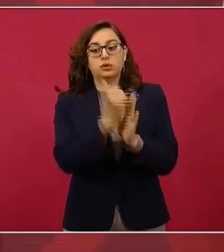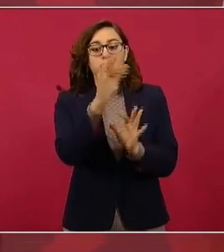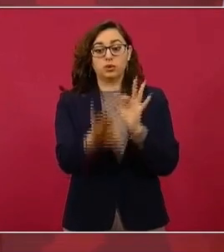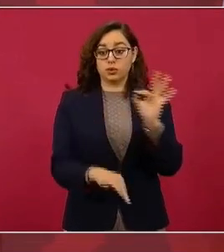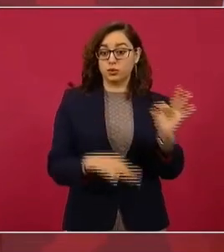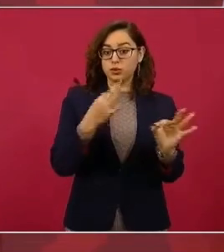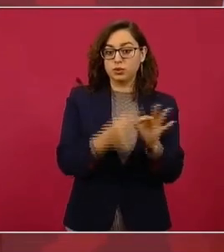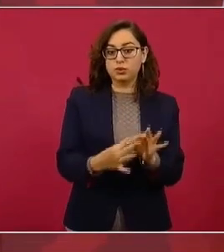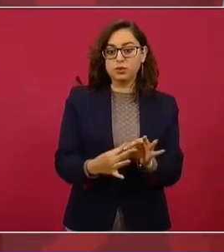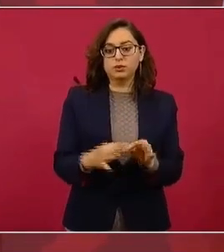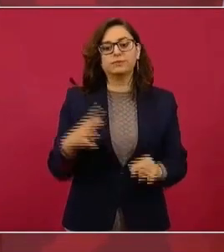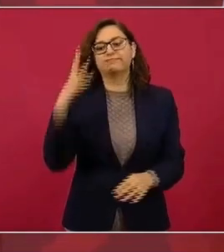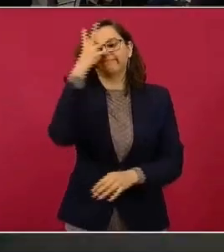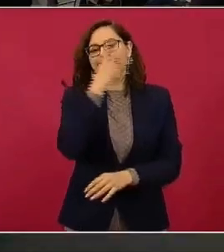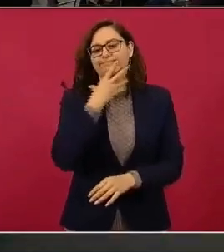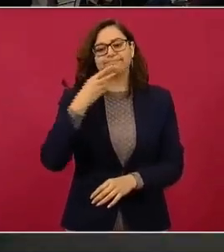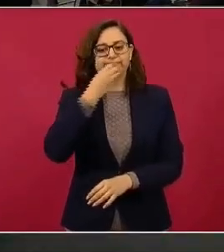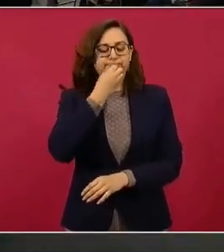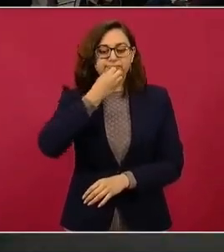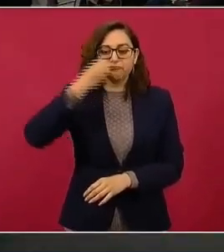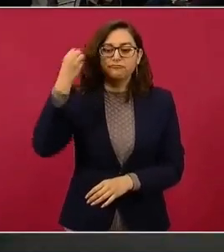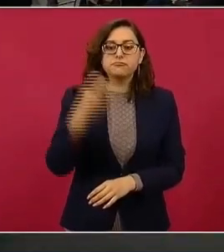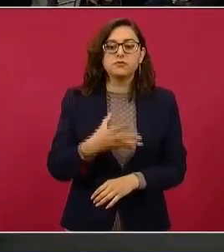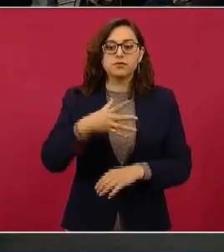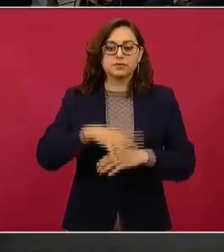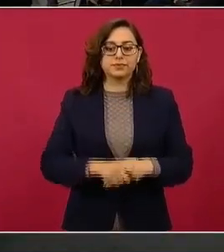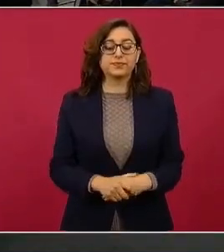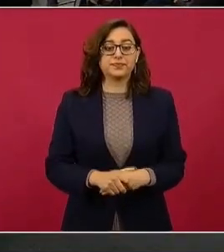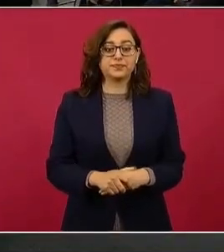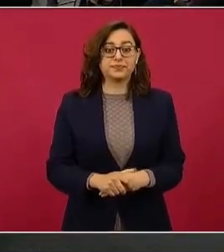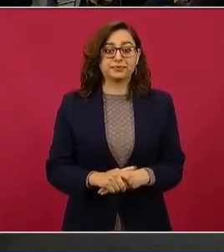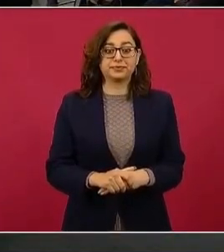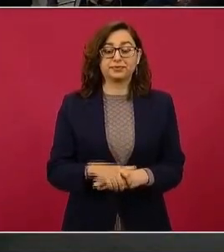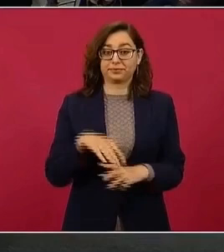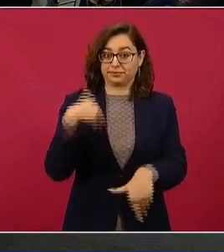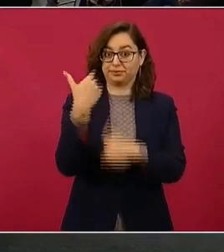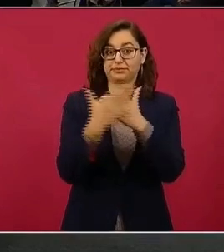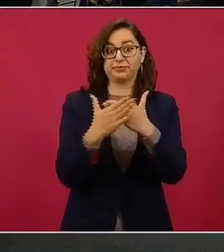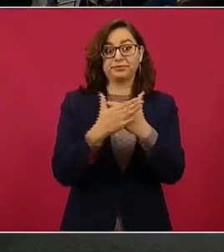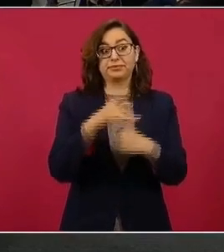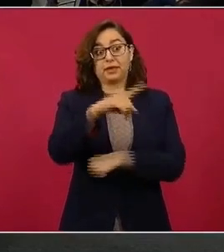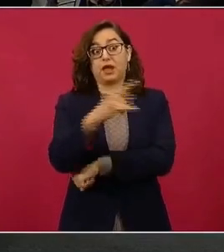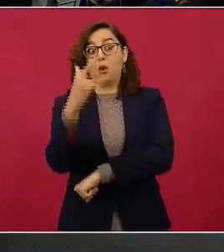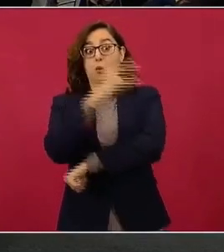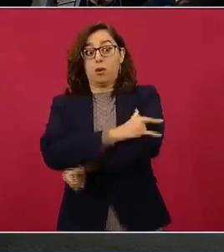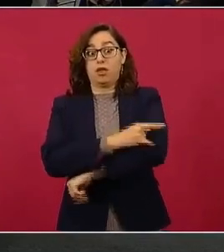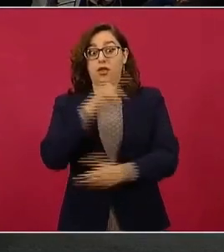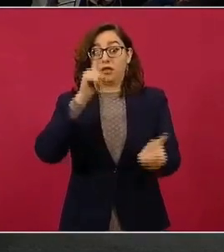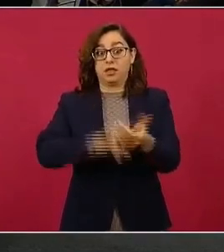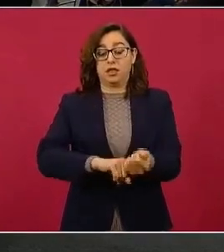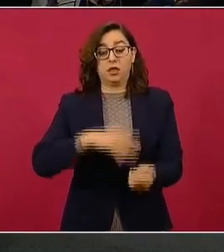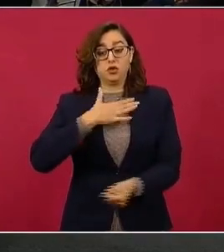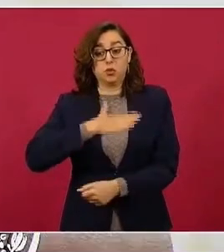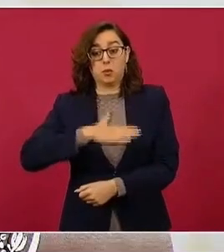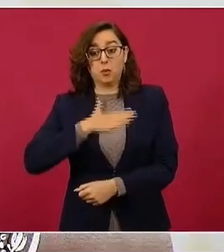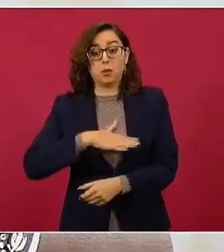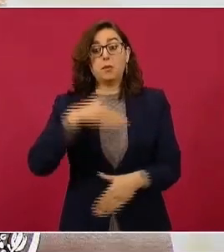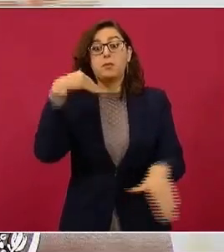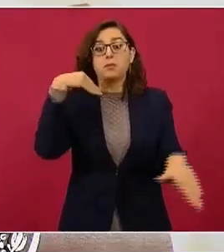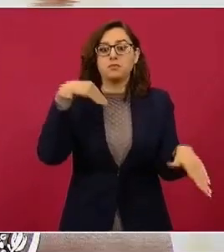Cuando visiten los baños, que han sido tan